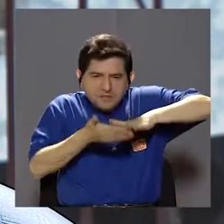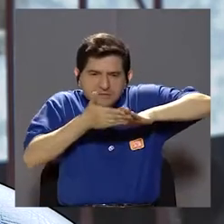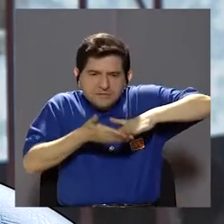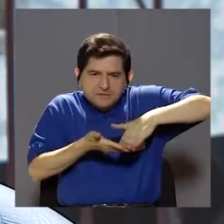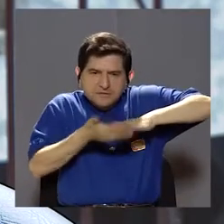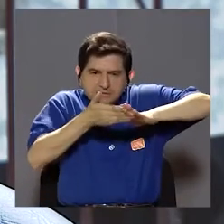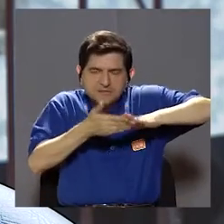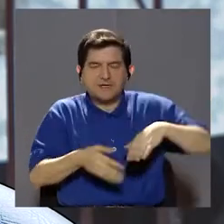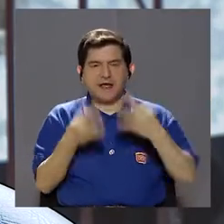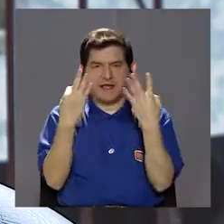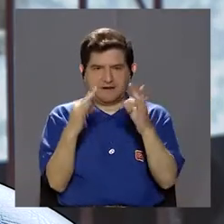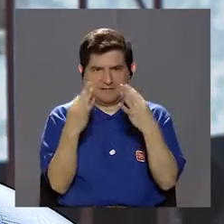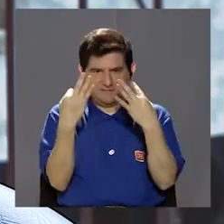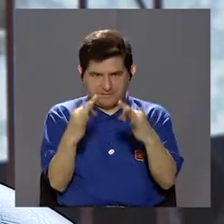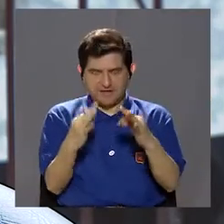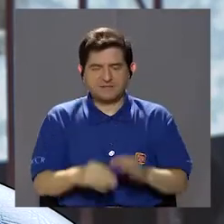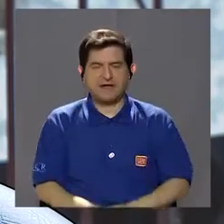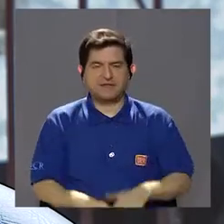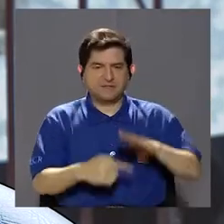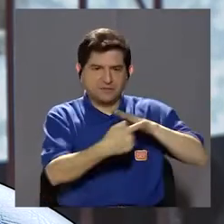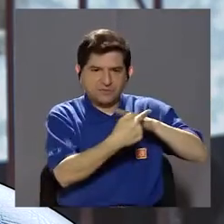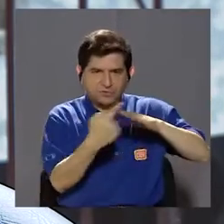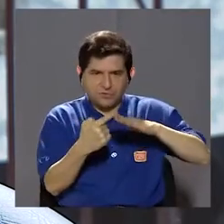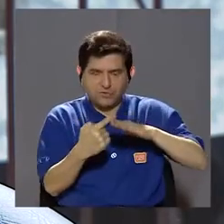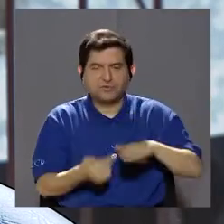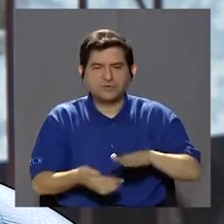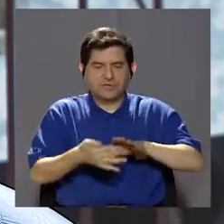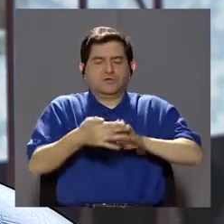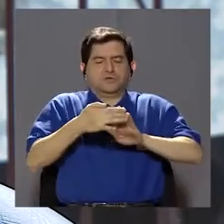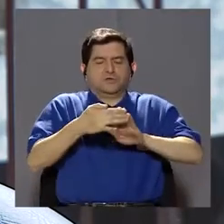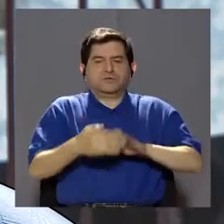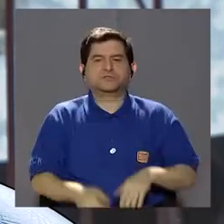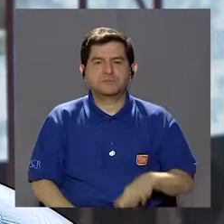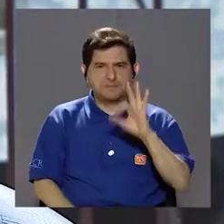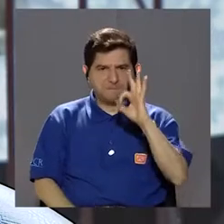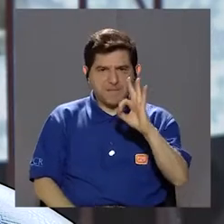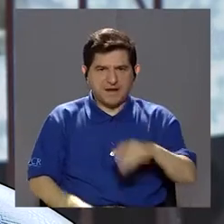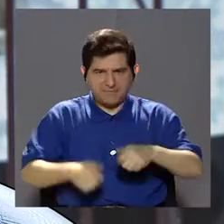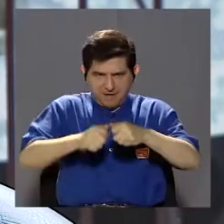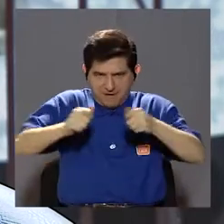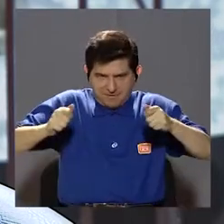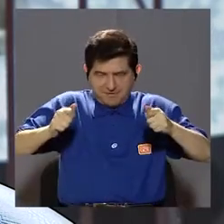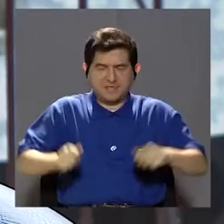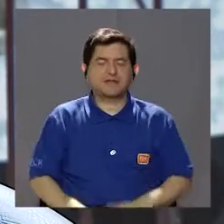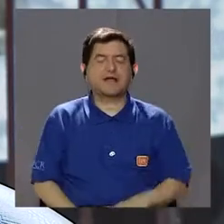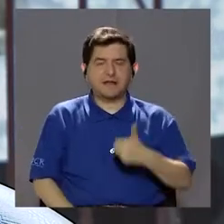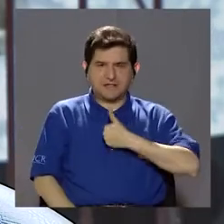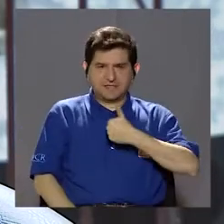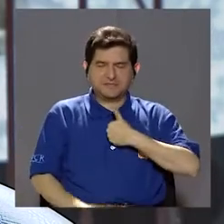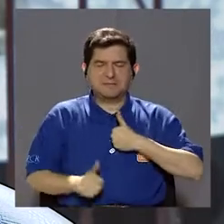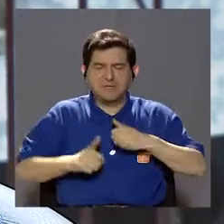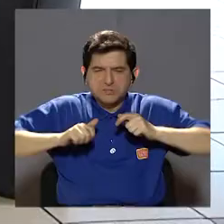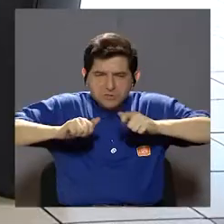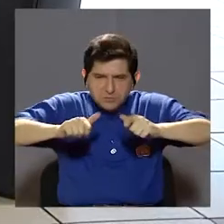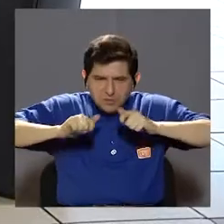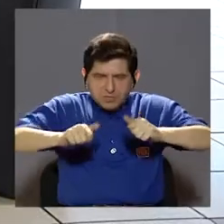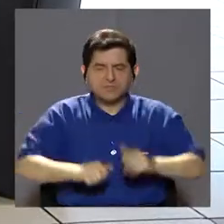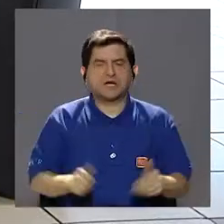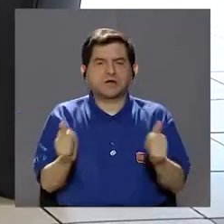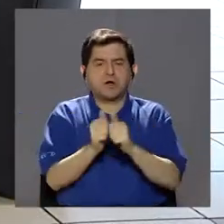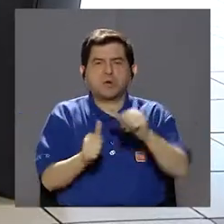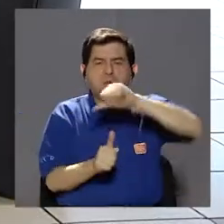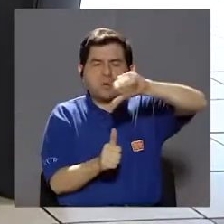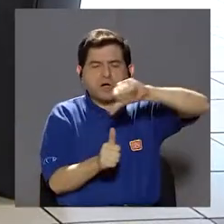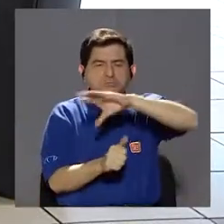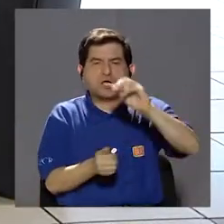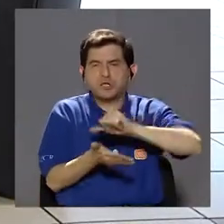buen estiramiento, intentando llevar los dedos hacia donde uno, para que se estiren bien a sus músculos, y un automasaje, un poquito